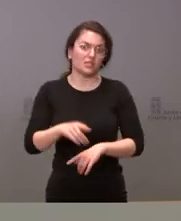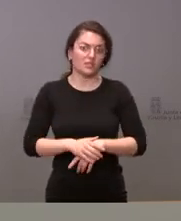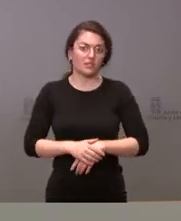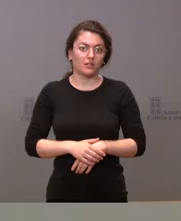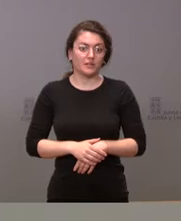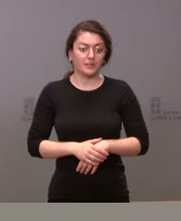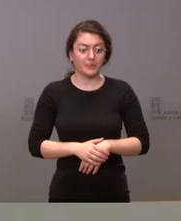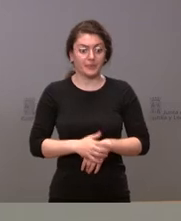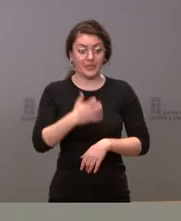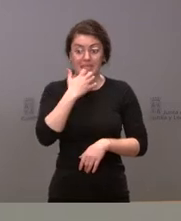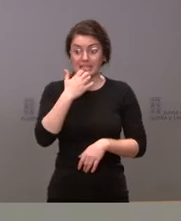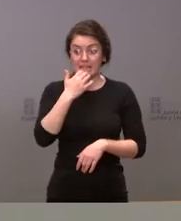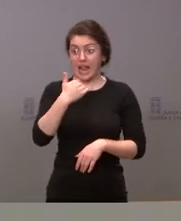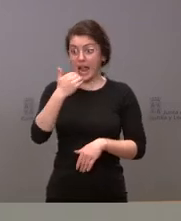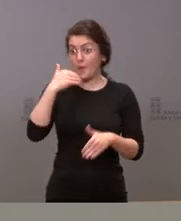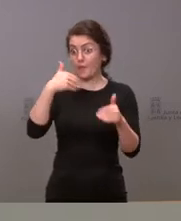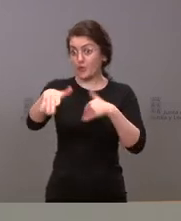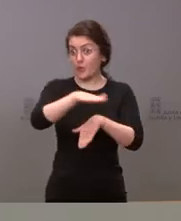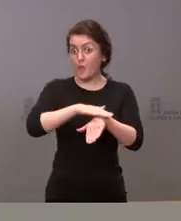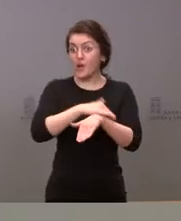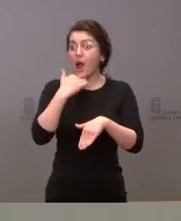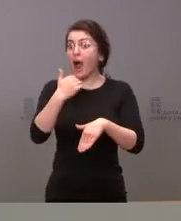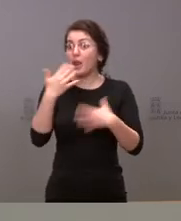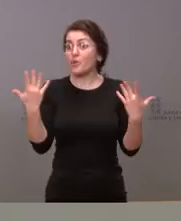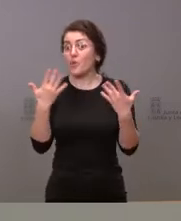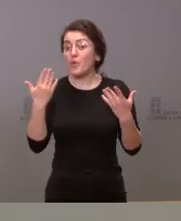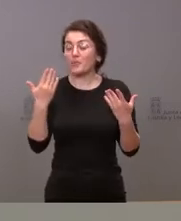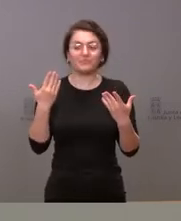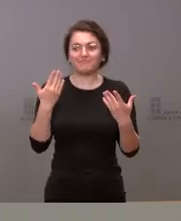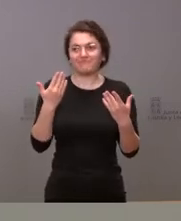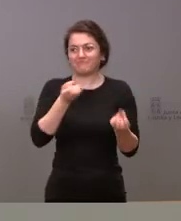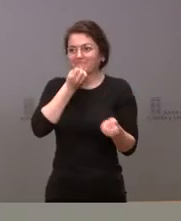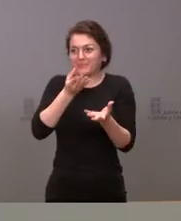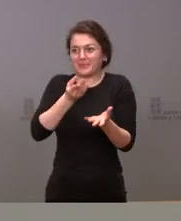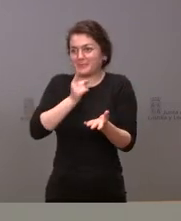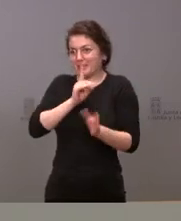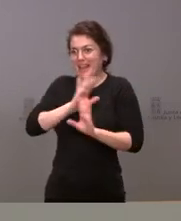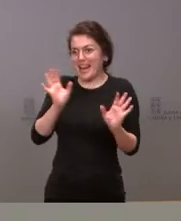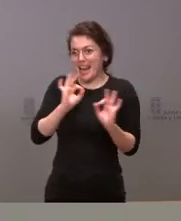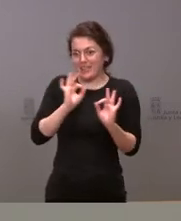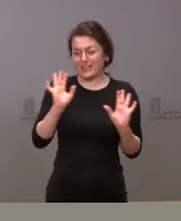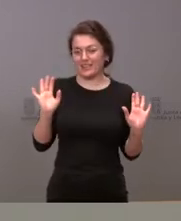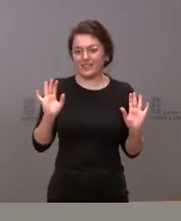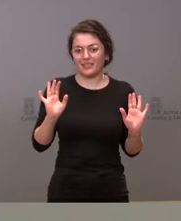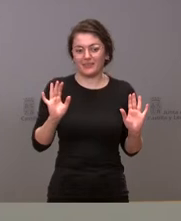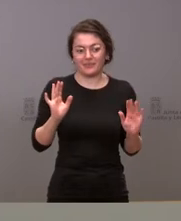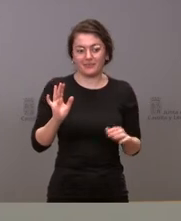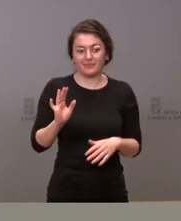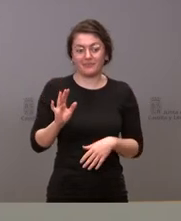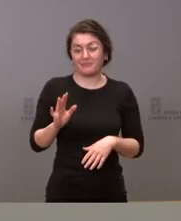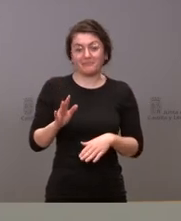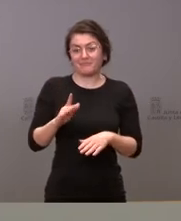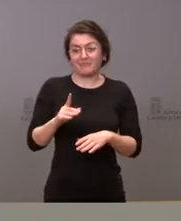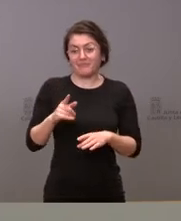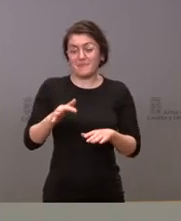visión sobre el futuro Gobierno, yo les puedo decir que al menos a mí no y en el ámbito de la reunión del Consejo de Gobierno tampoco.